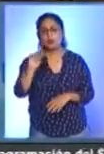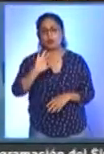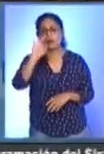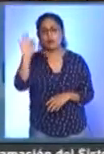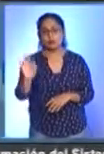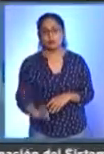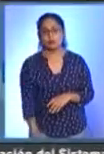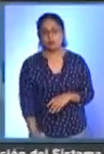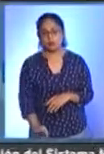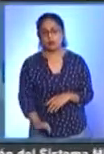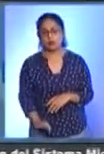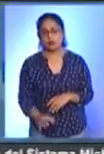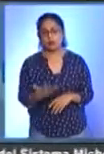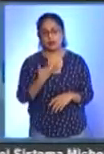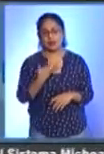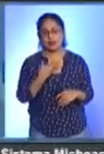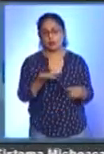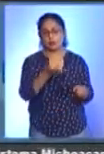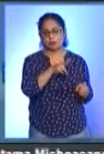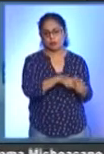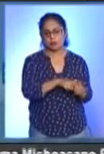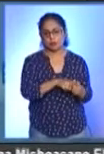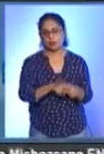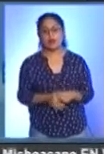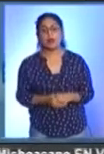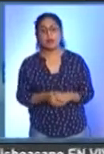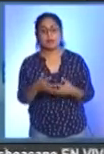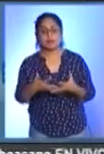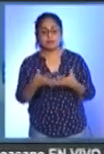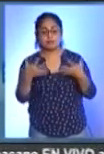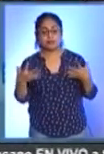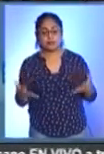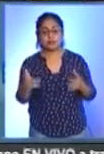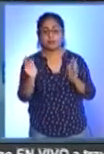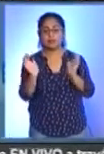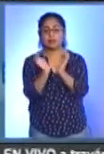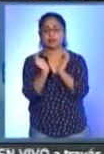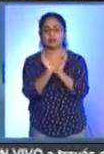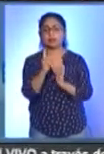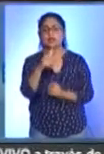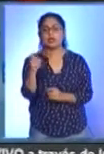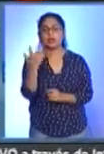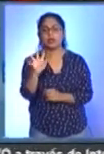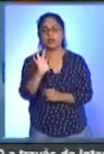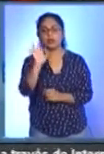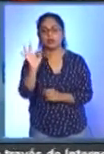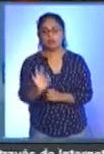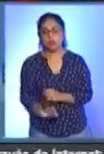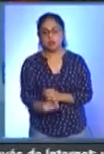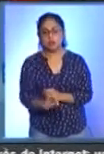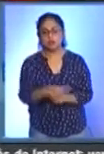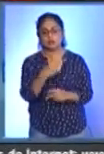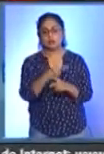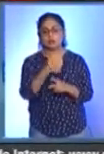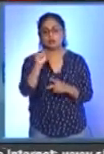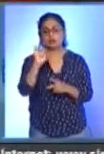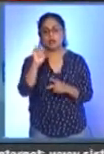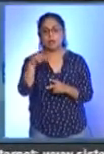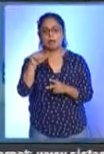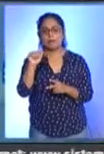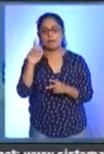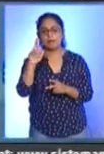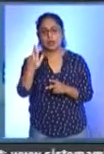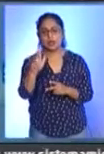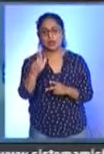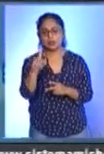en sus unidades médicas. El mayor registro lo mantiene el Issste, con 110%, seguido del CEMAR, con 108